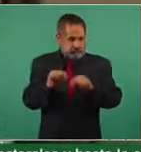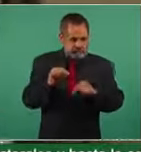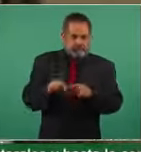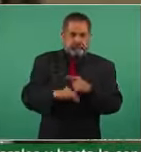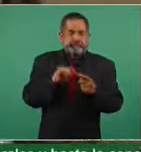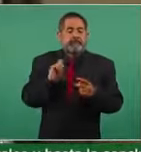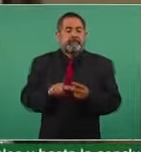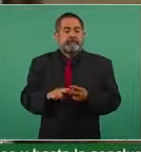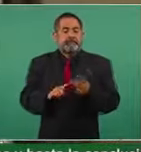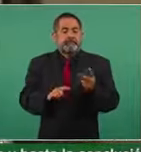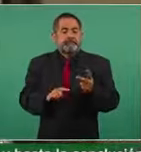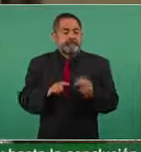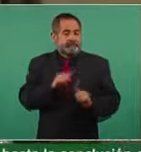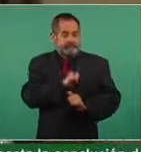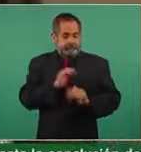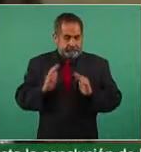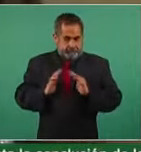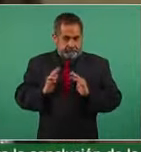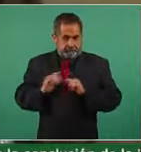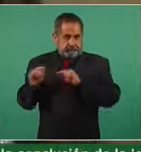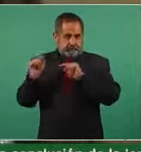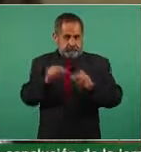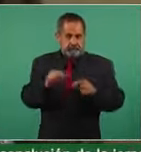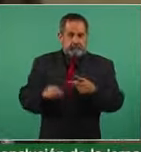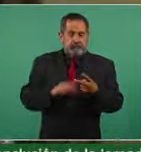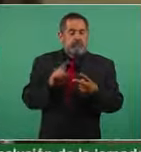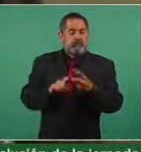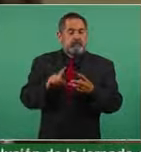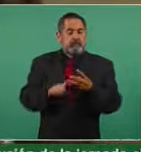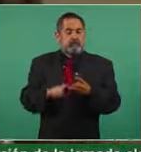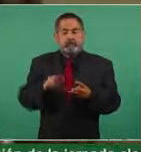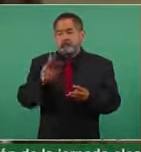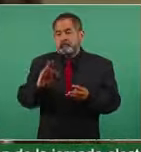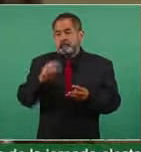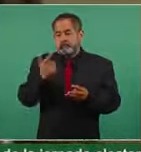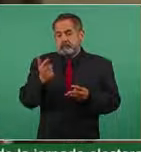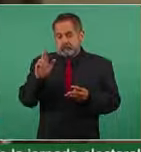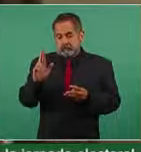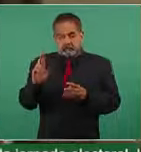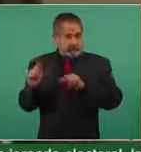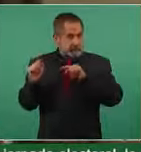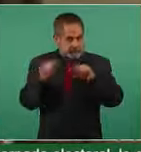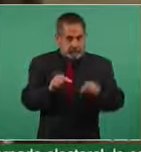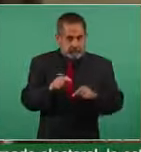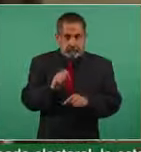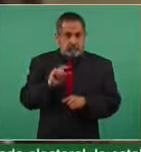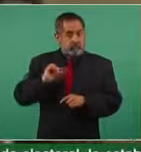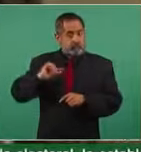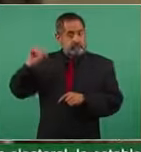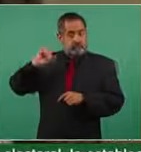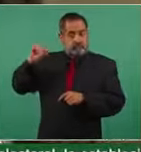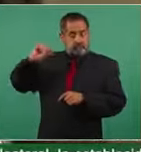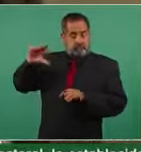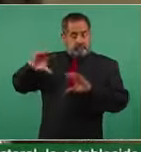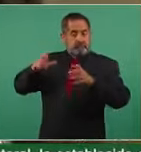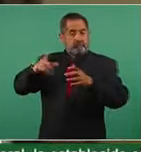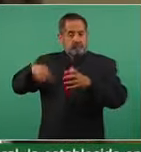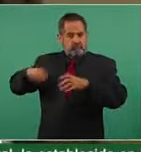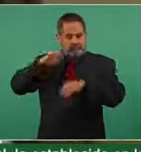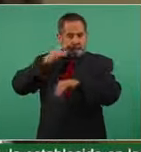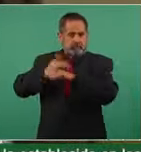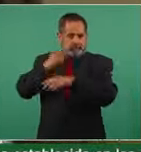los militares, de la Fiscalía General de la República. O sea, altos mandos me refiero a los que están